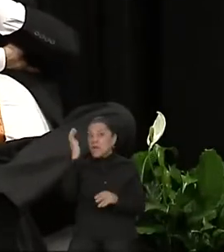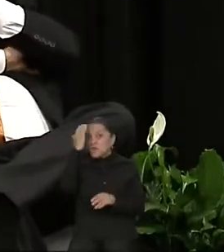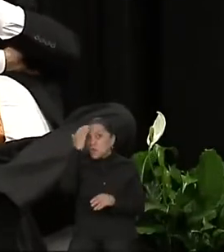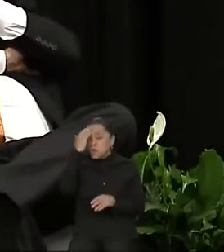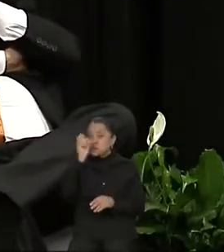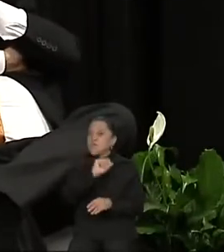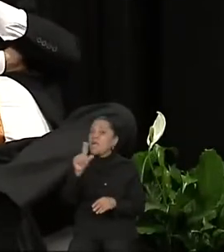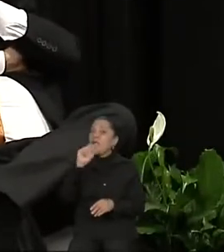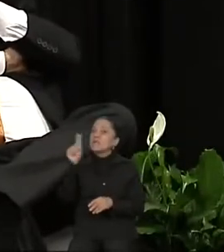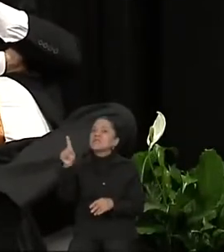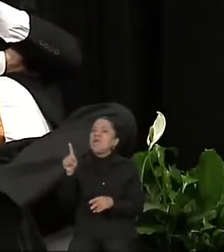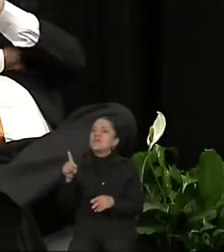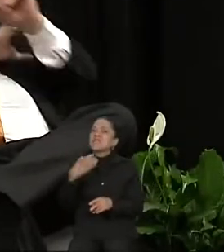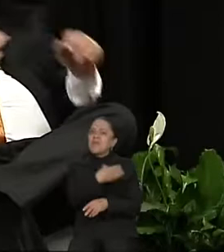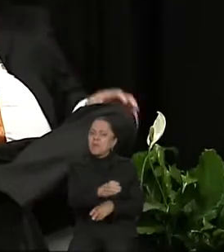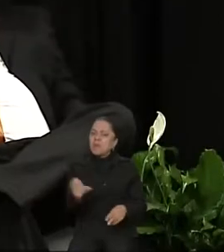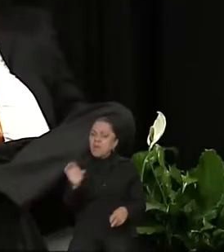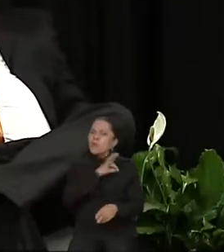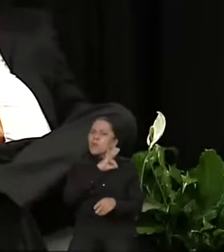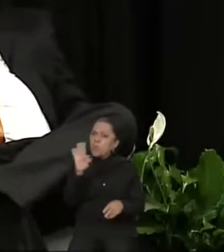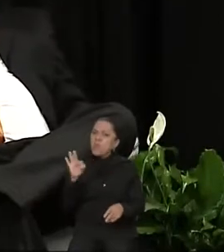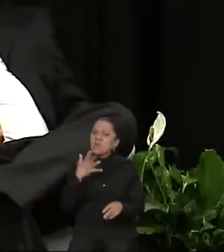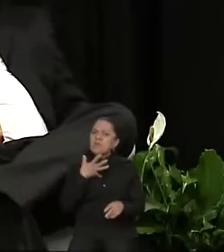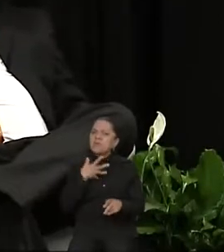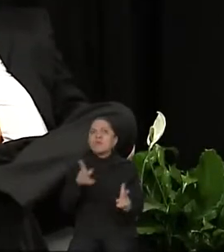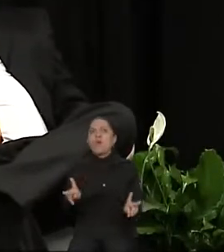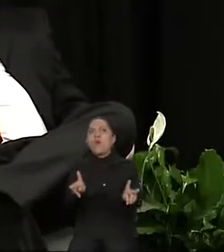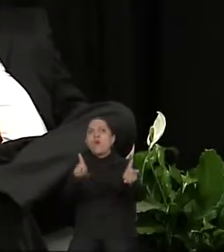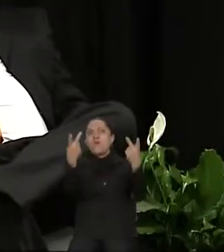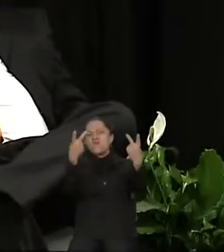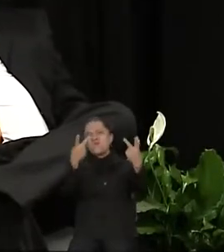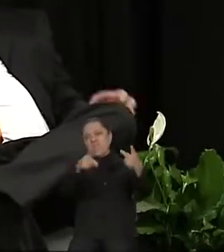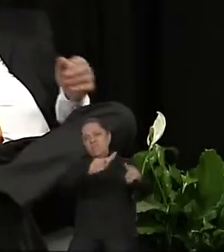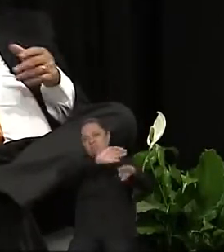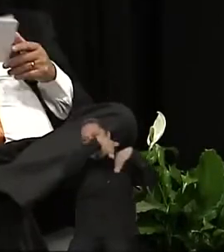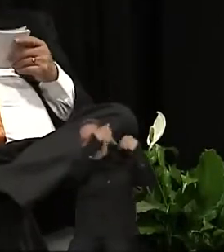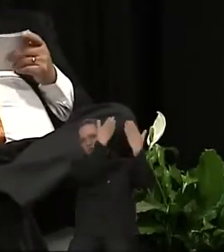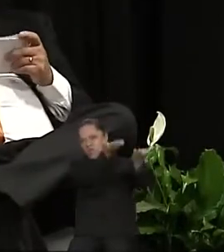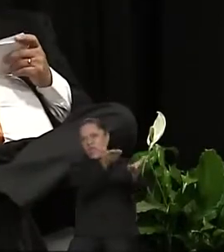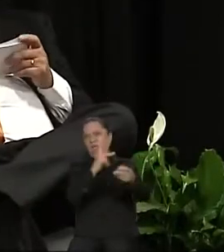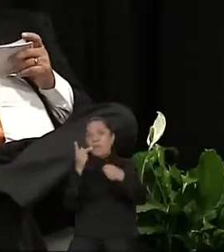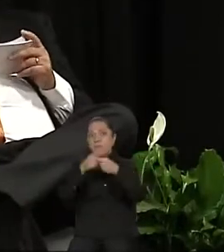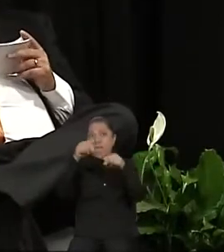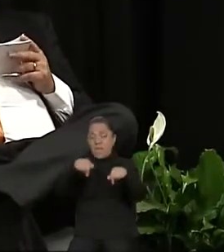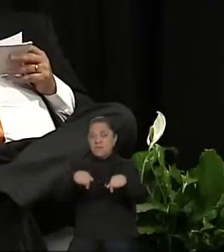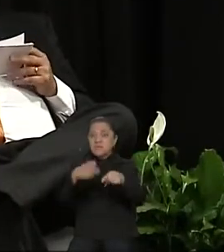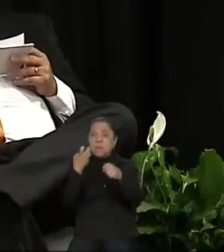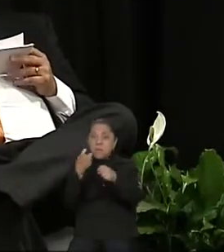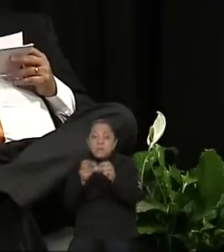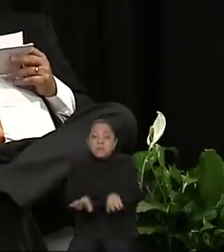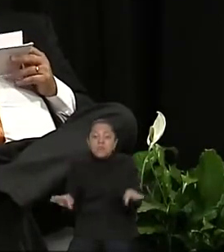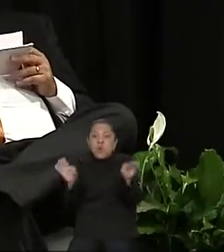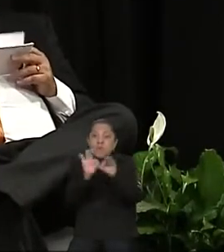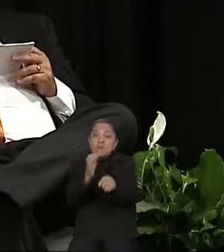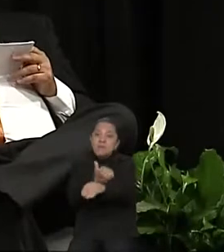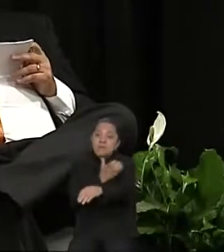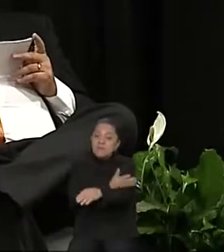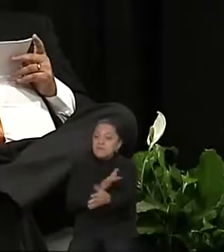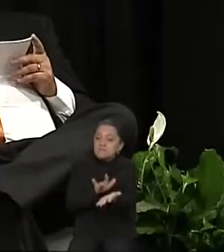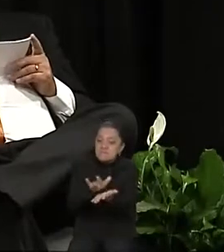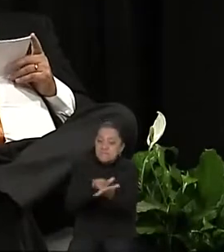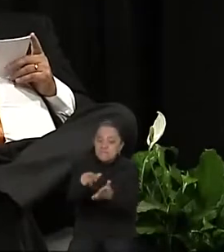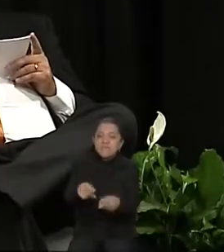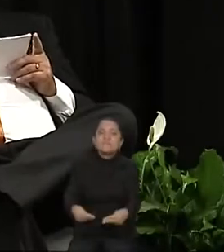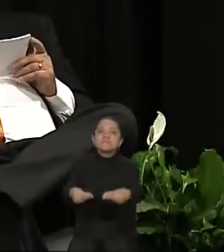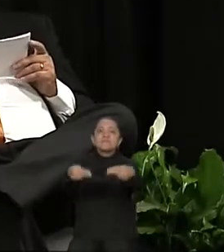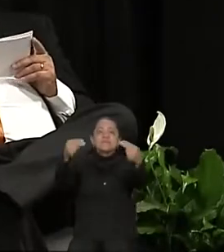que pueden encontrar un mercado fuera incluso de nuestro país. Por eso es tan importante acompañar a nuestros productores, generar para ellos